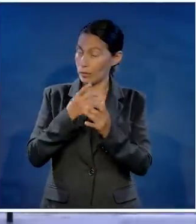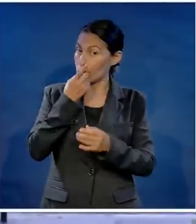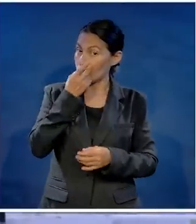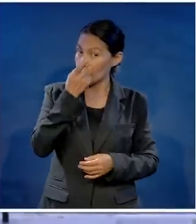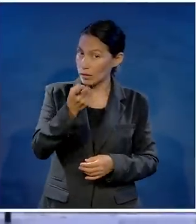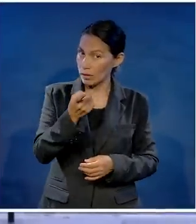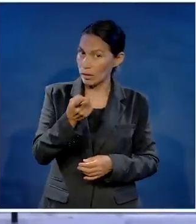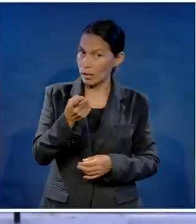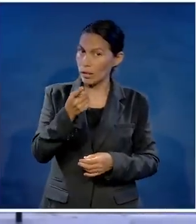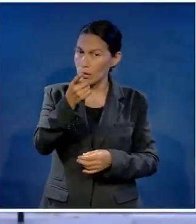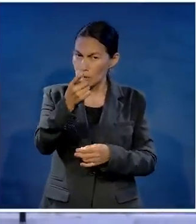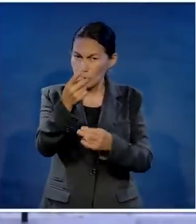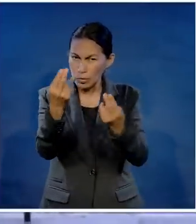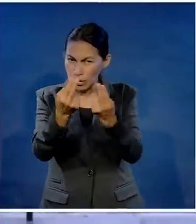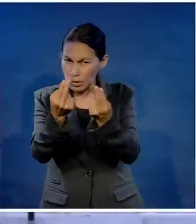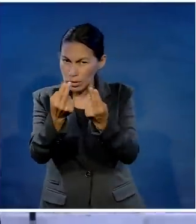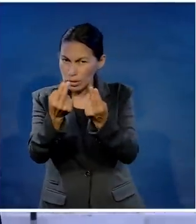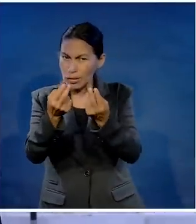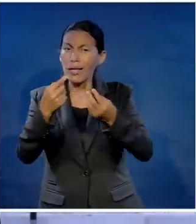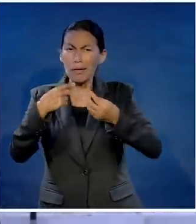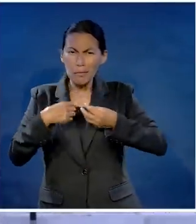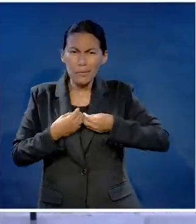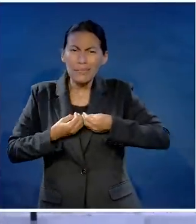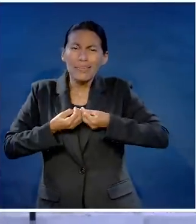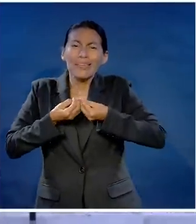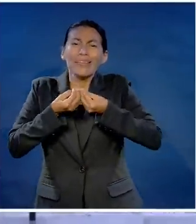yo te voy a llenar con lo que necesitas